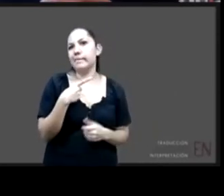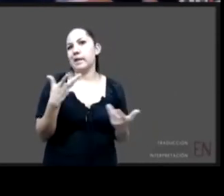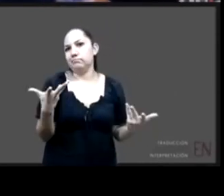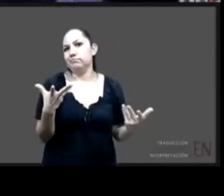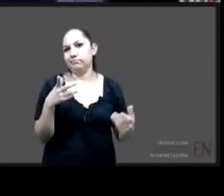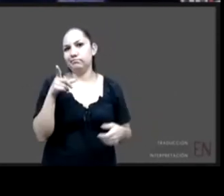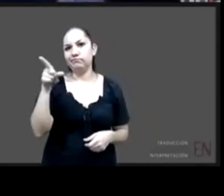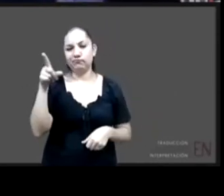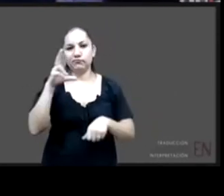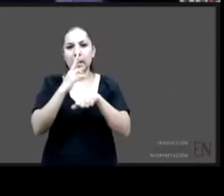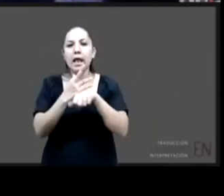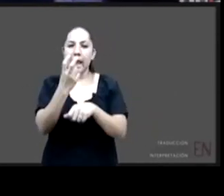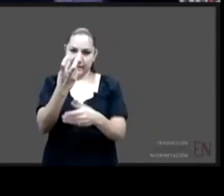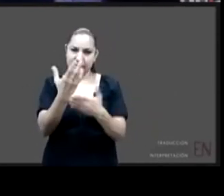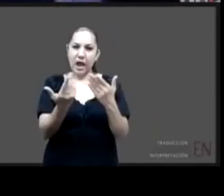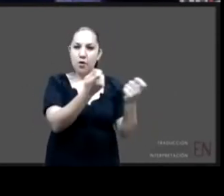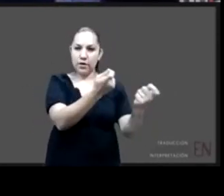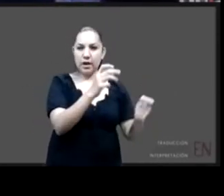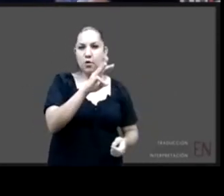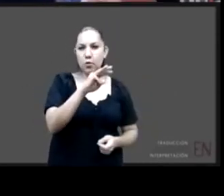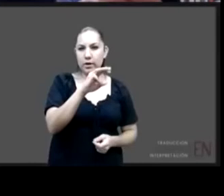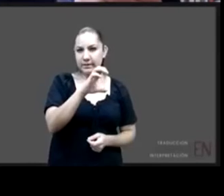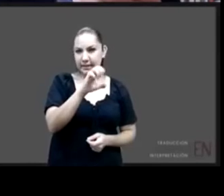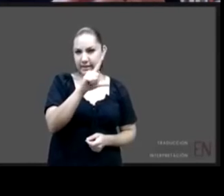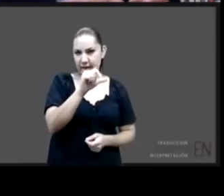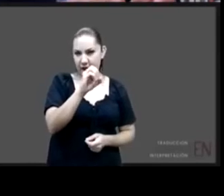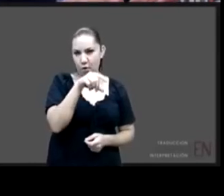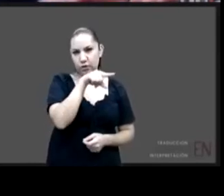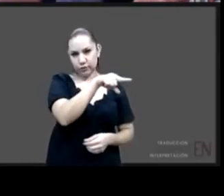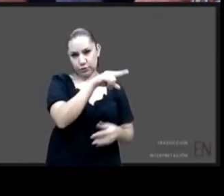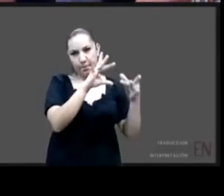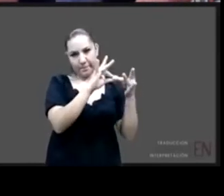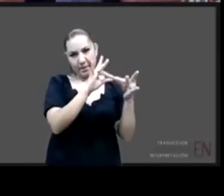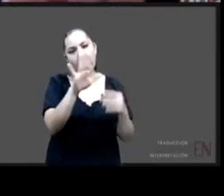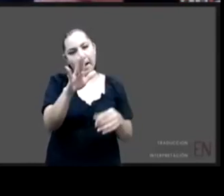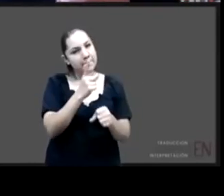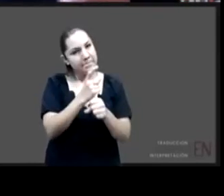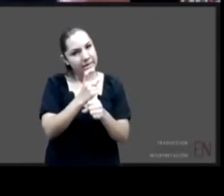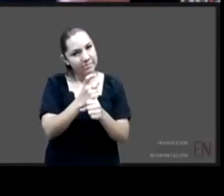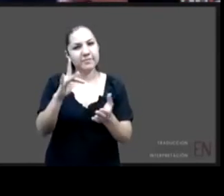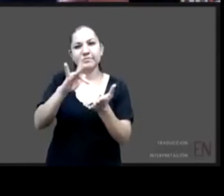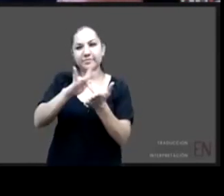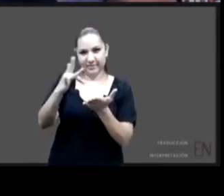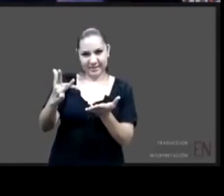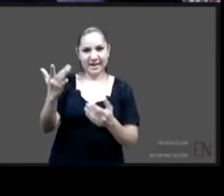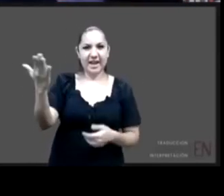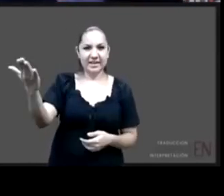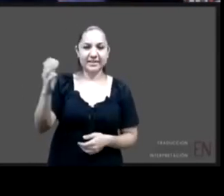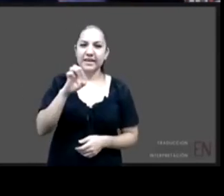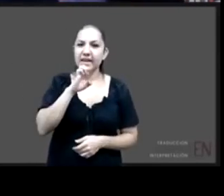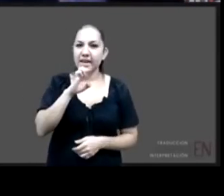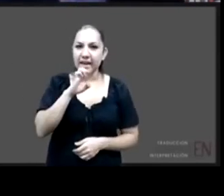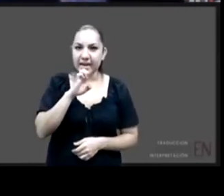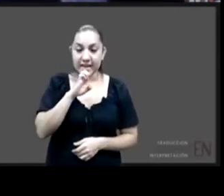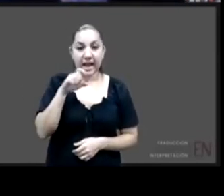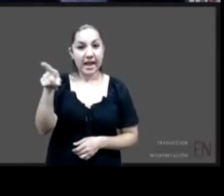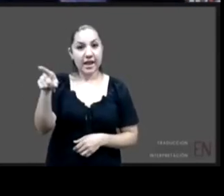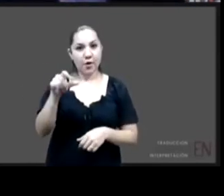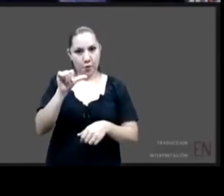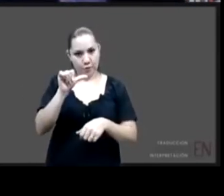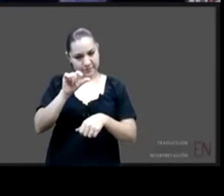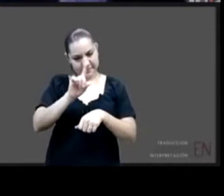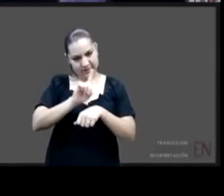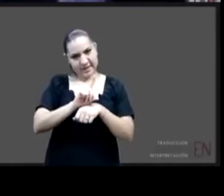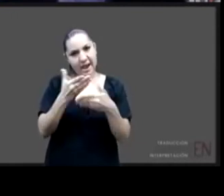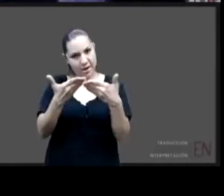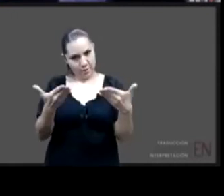que nos platique le doy las gracias a Erika a Erika Ordóñez que nos está haciendo la interpretación ahora en lengua de